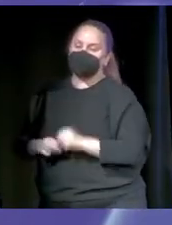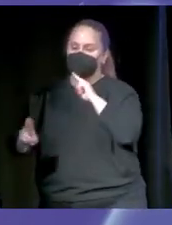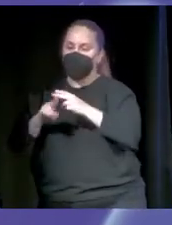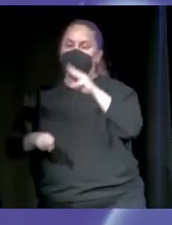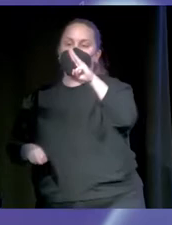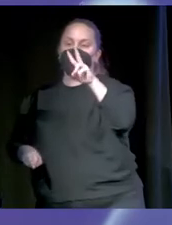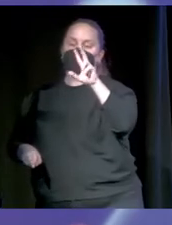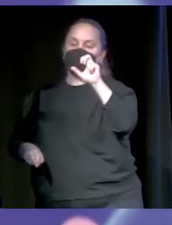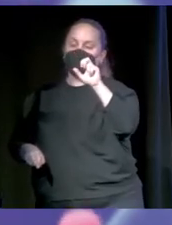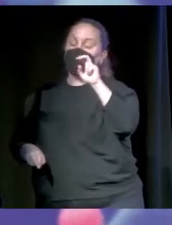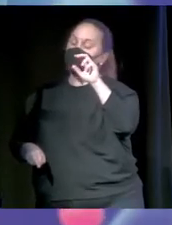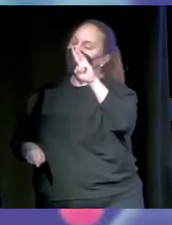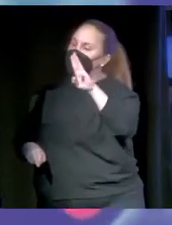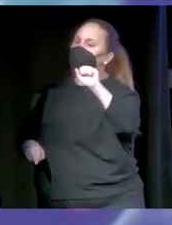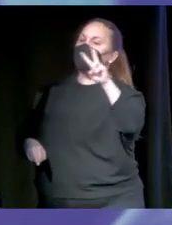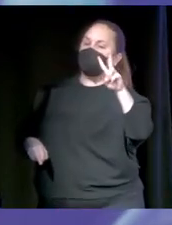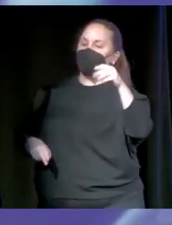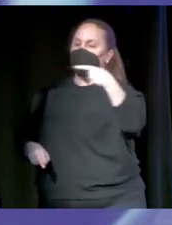García Mila. Bienvenido.